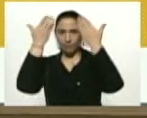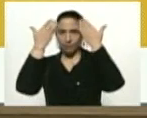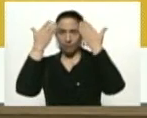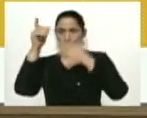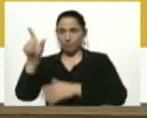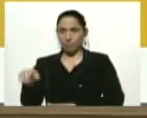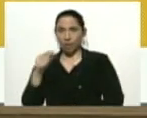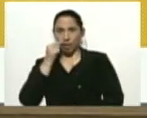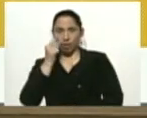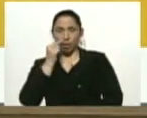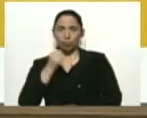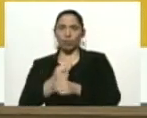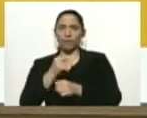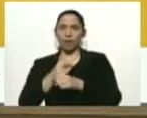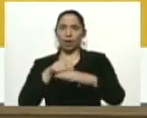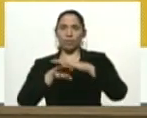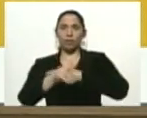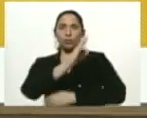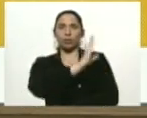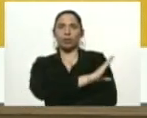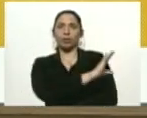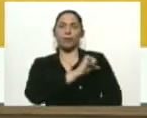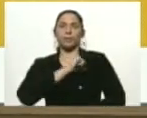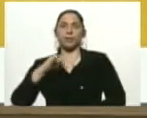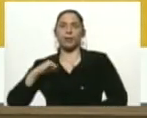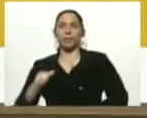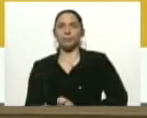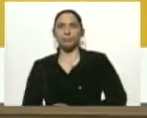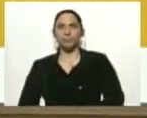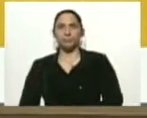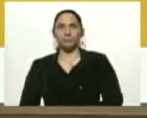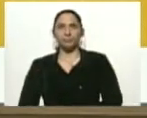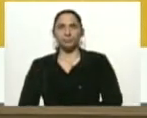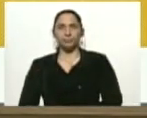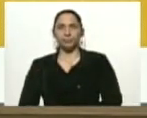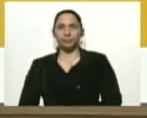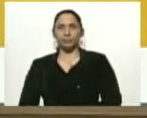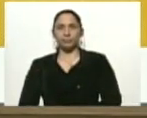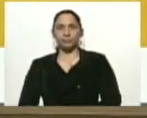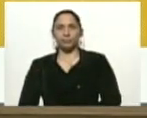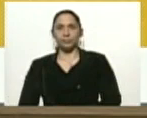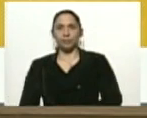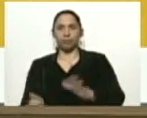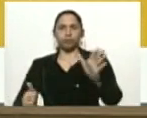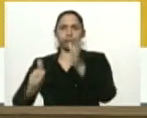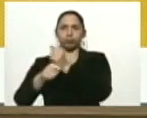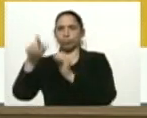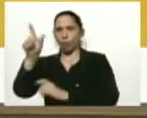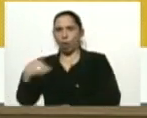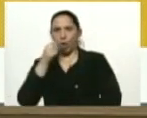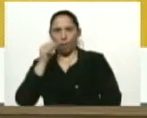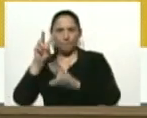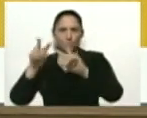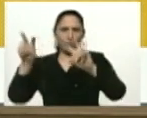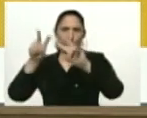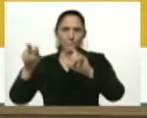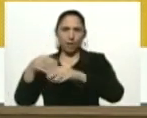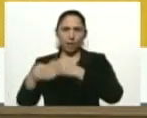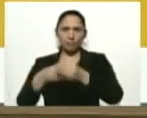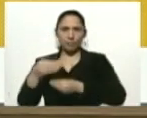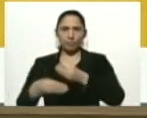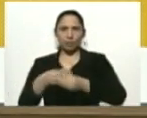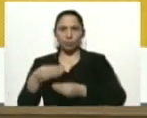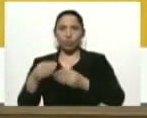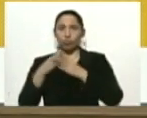trabaja en una clínica privada. Llegamos a este caso por el despistaje que le estamos haciendo